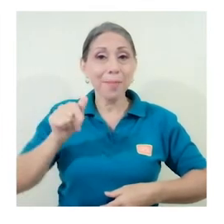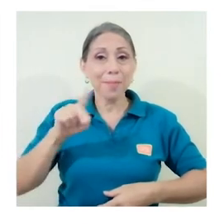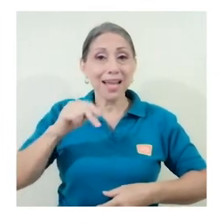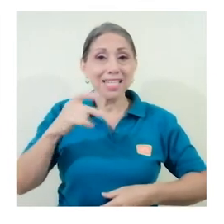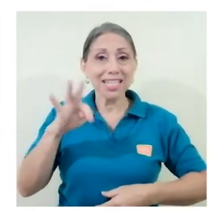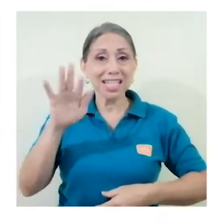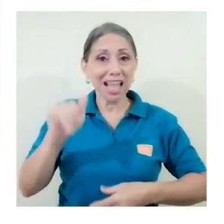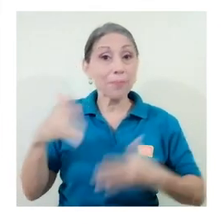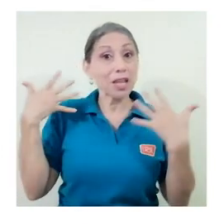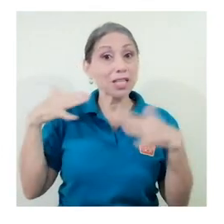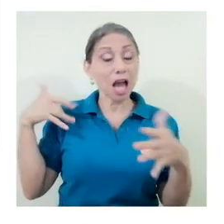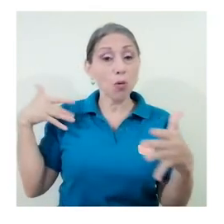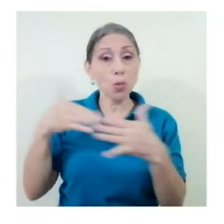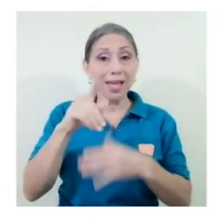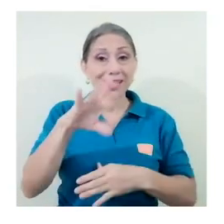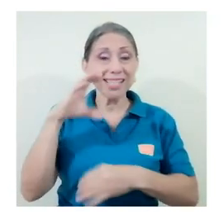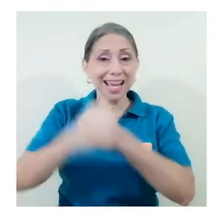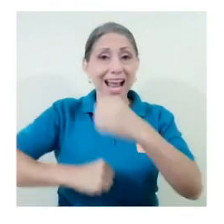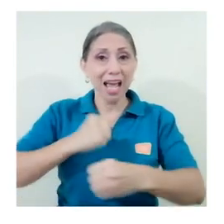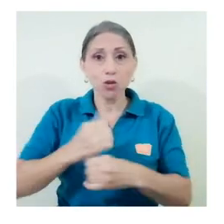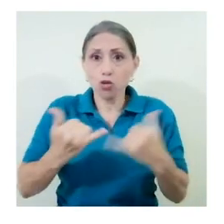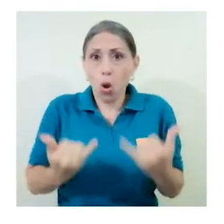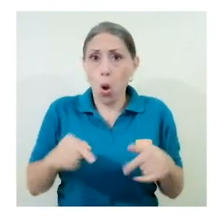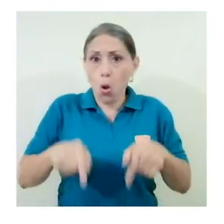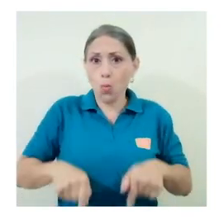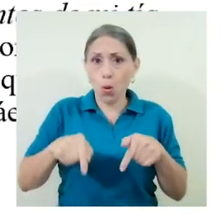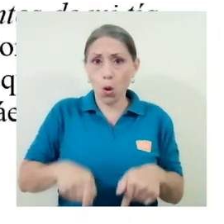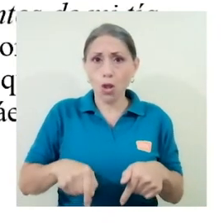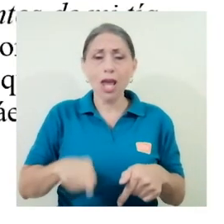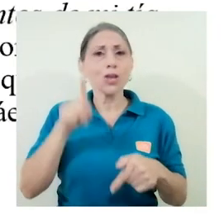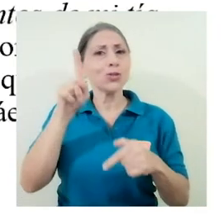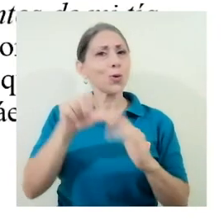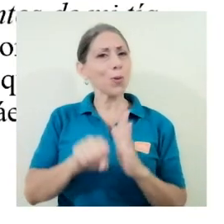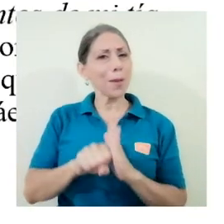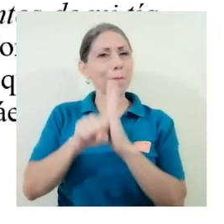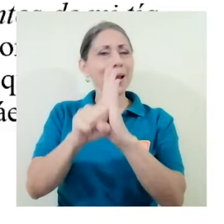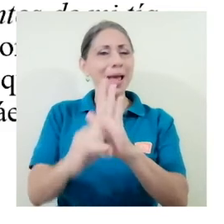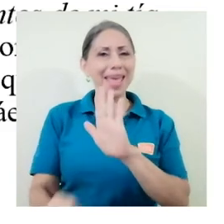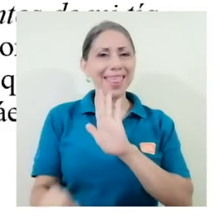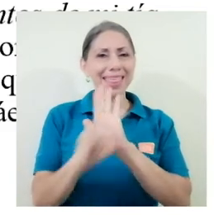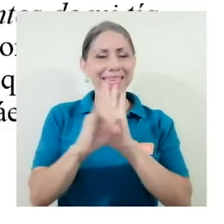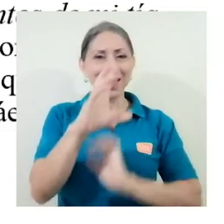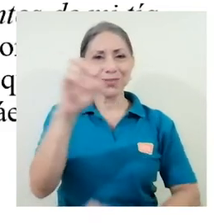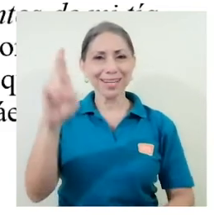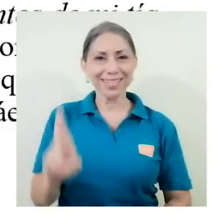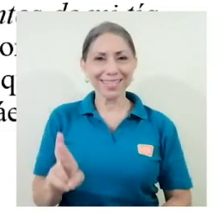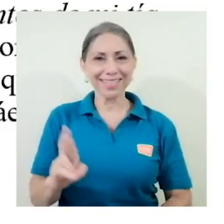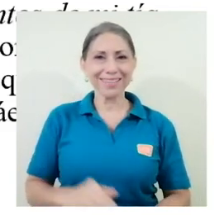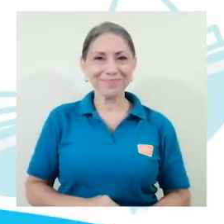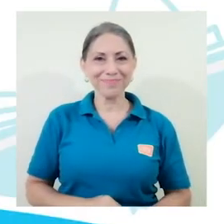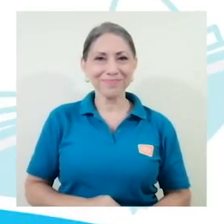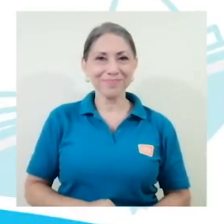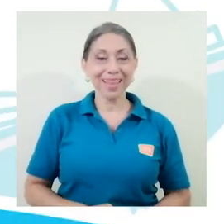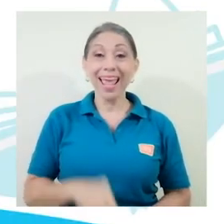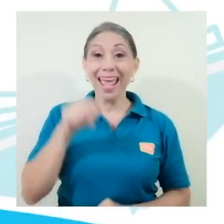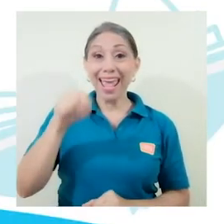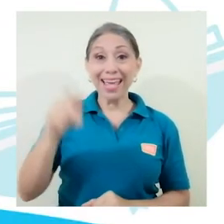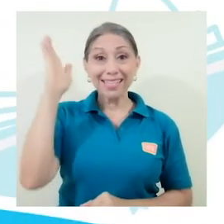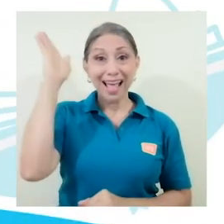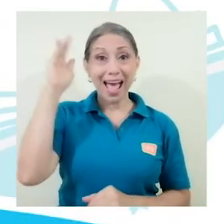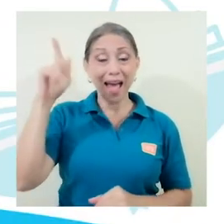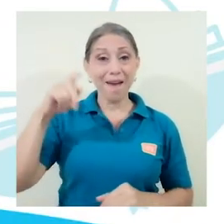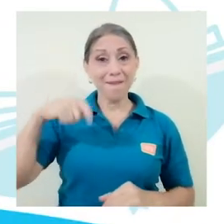visto la luz por primera vez, son, hoy por hoy, un emblema de la identidad costarricense. Esta